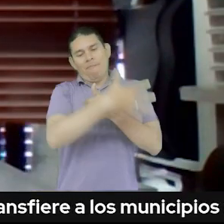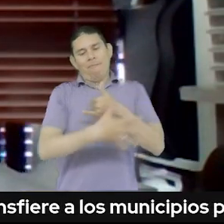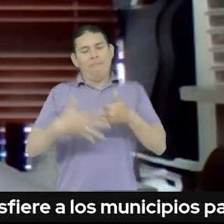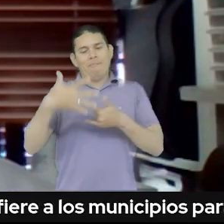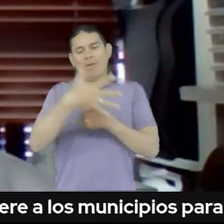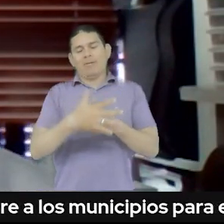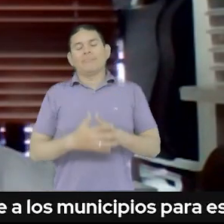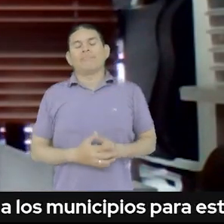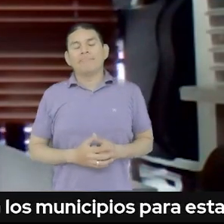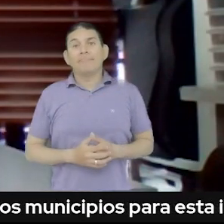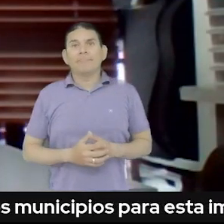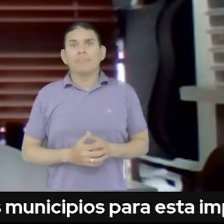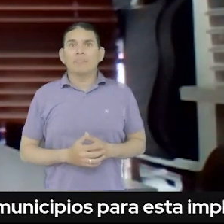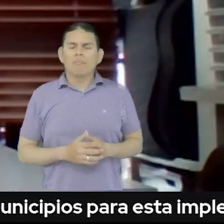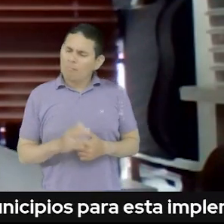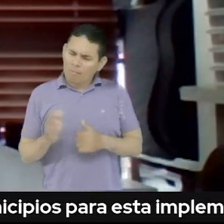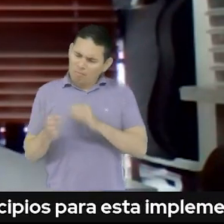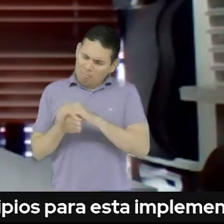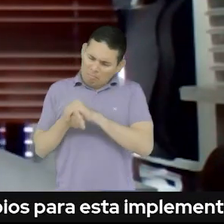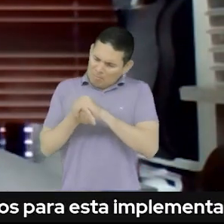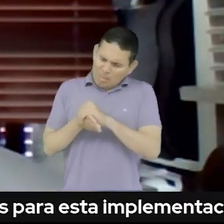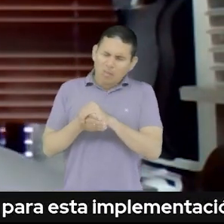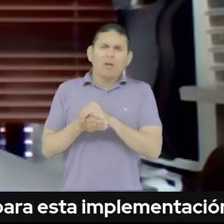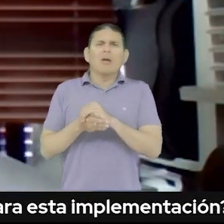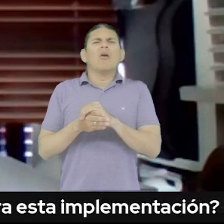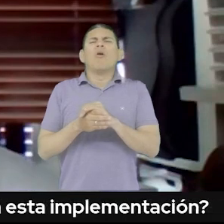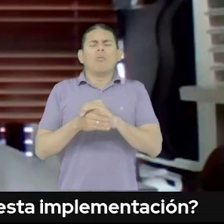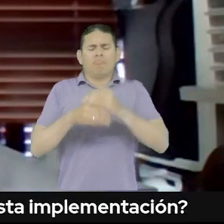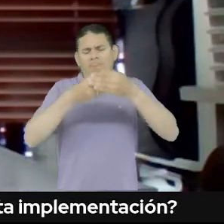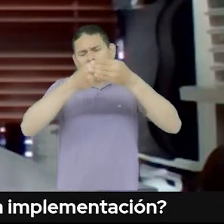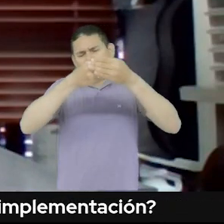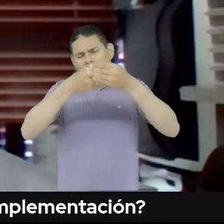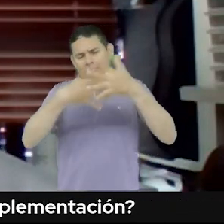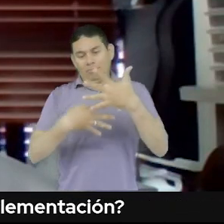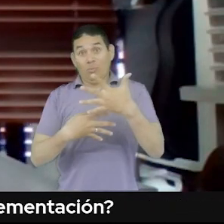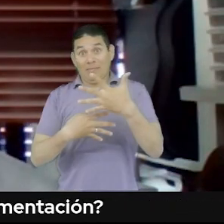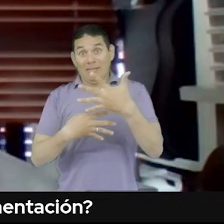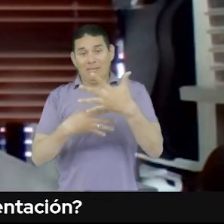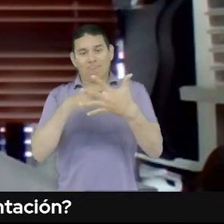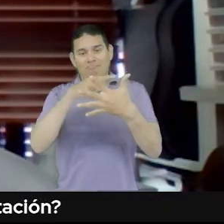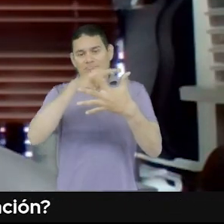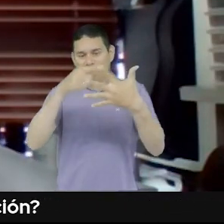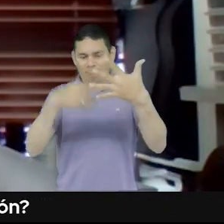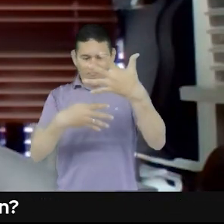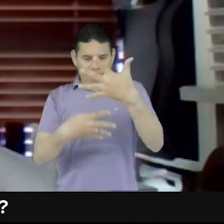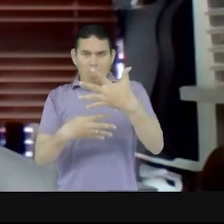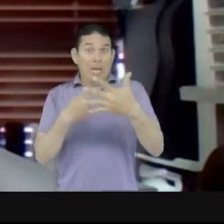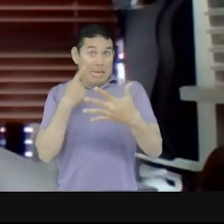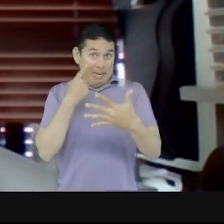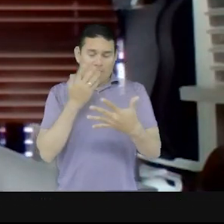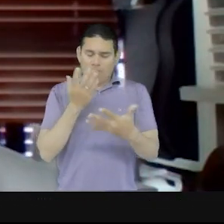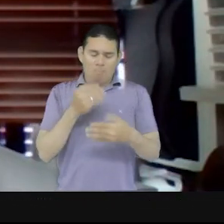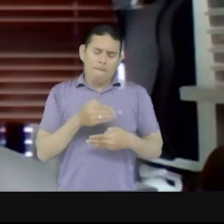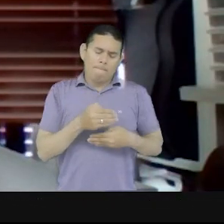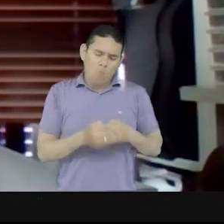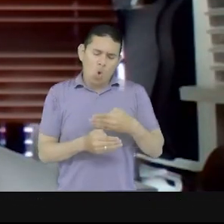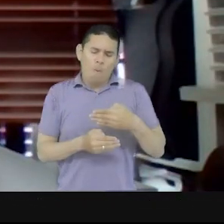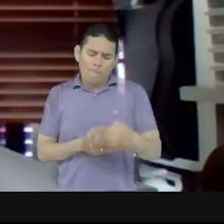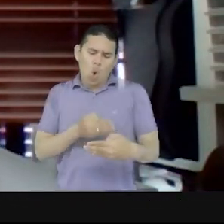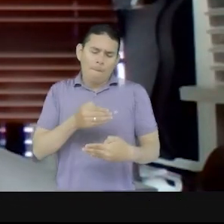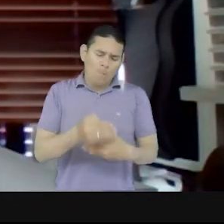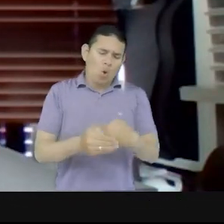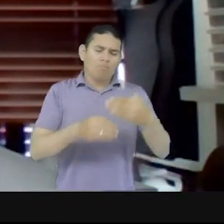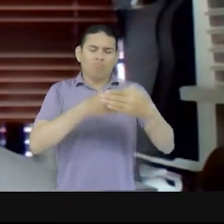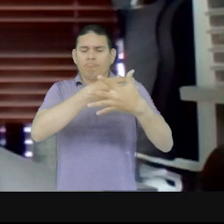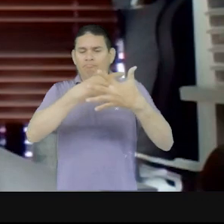nivel nacional. Ese método tiene nueve pasos que, si se siguen de manera adecuada, van a permitir consolidar una